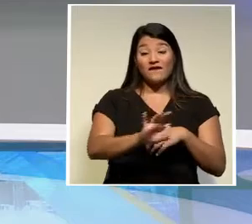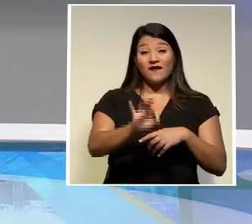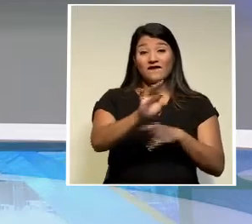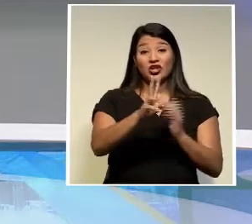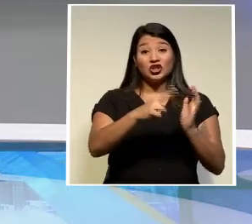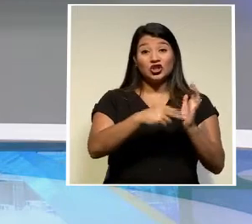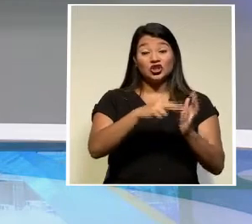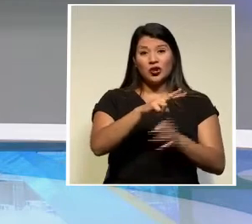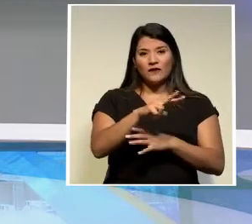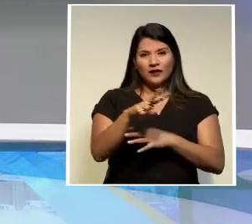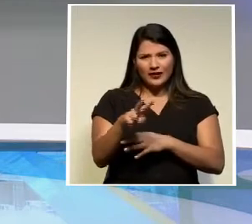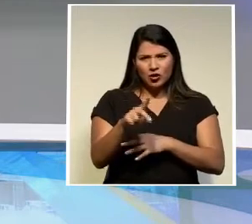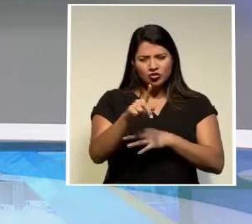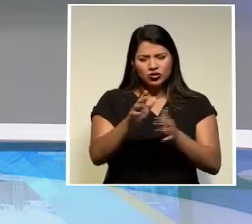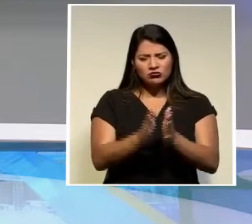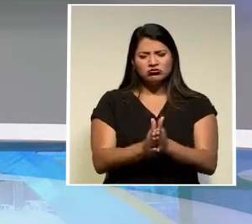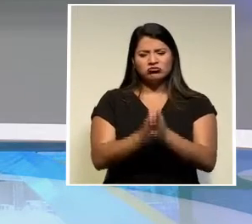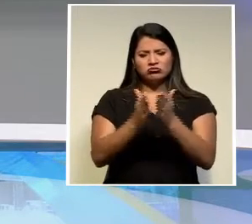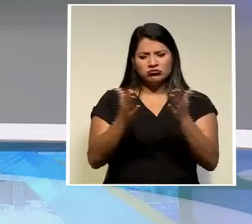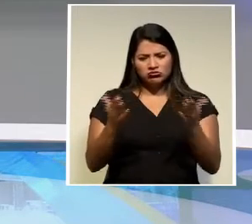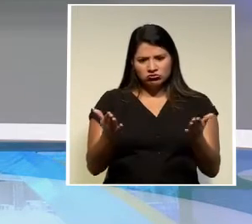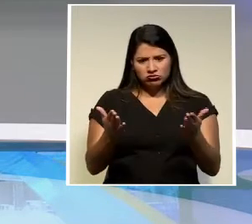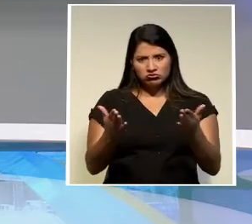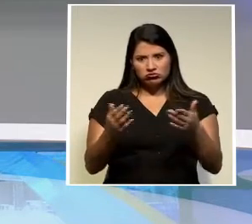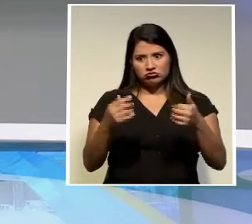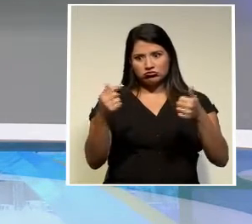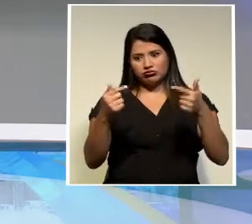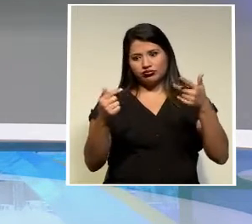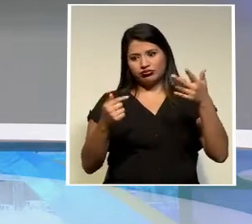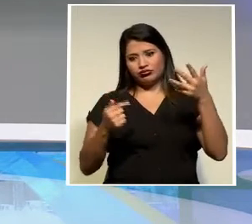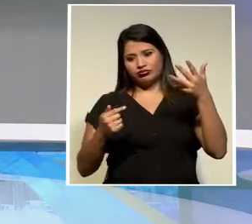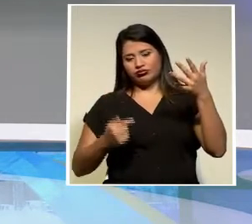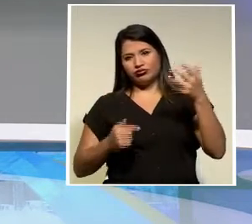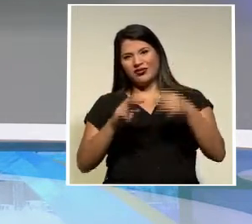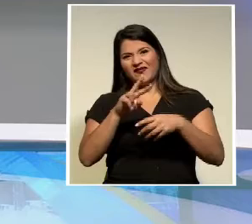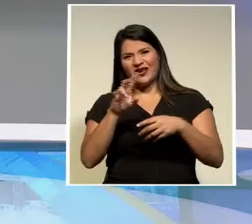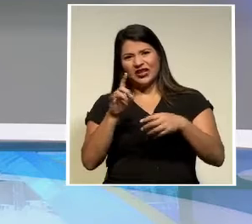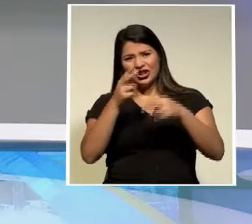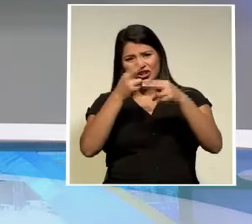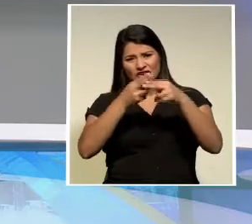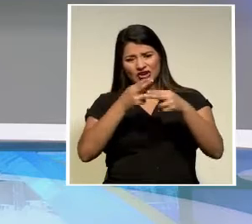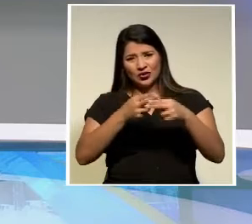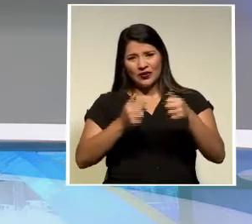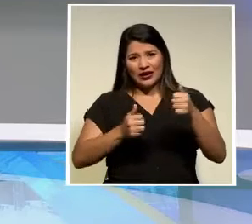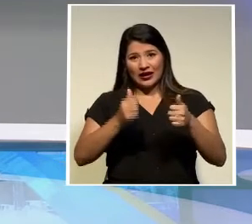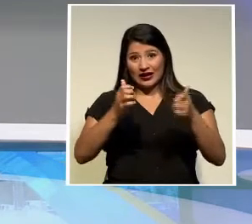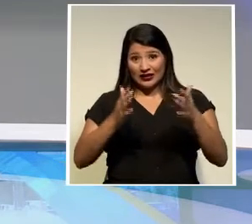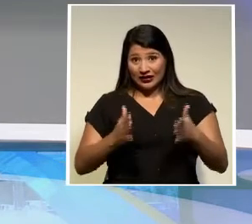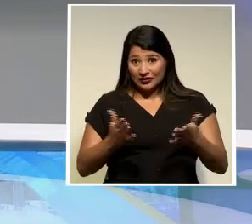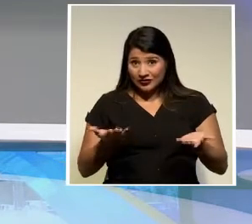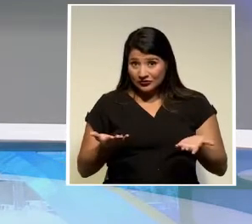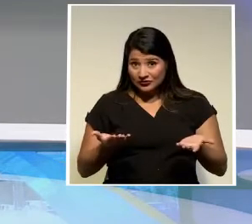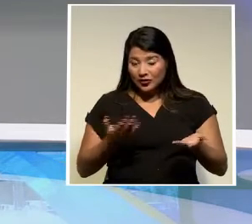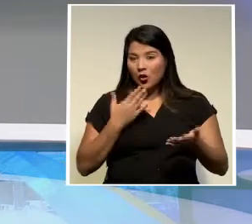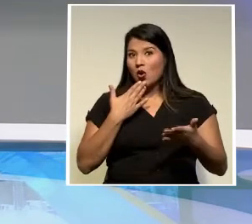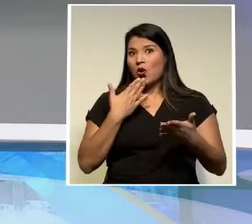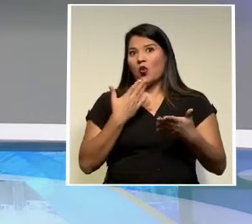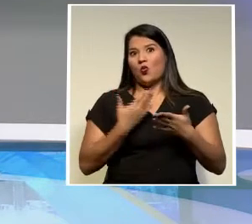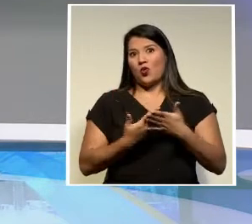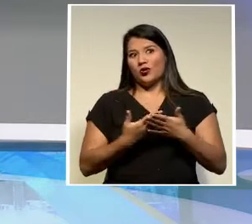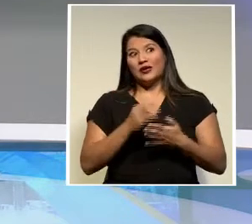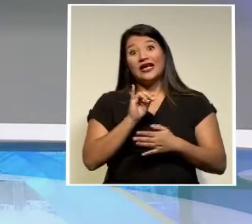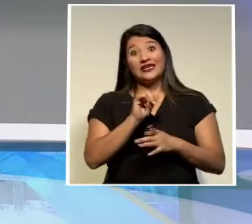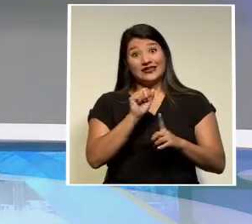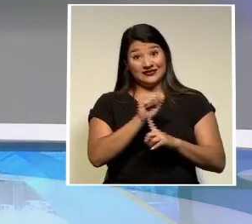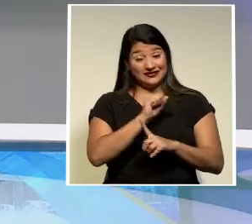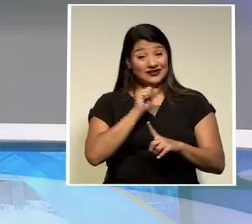abrir la papeleta y ver 28 nombres en ella bueno este es un panorama